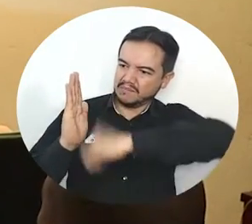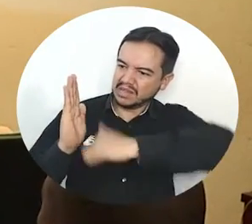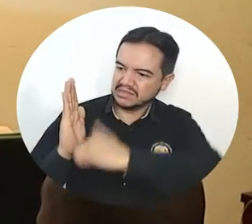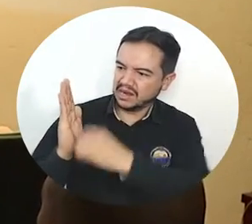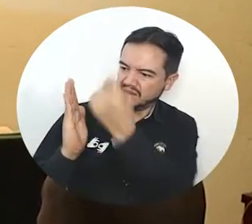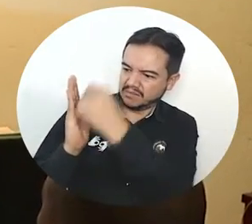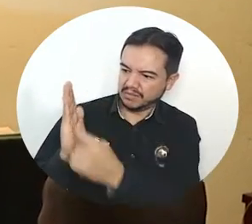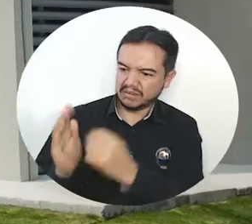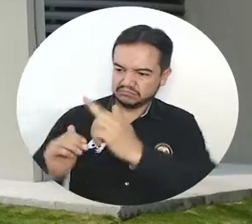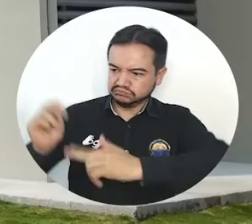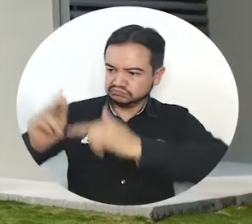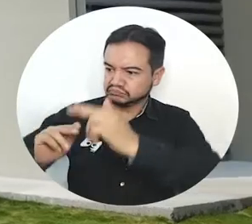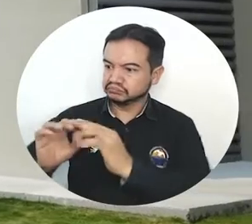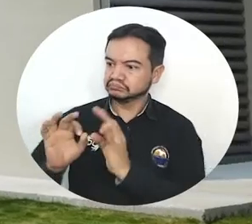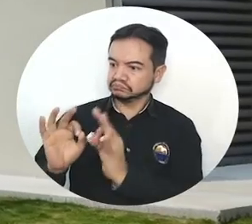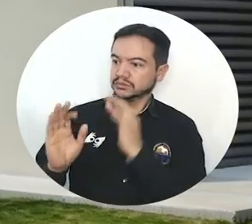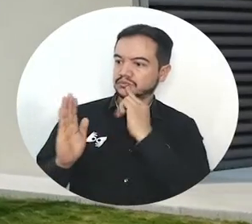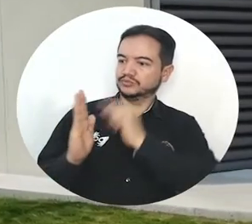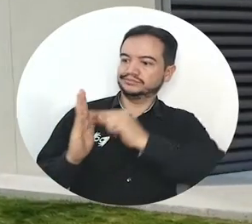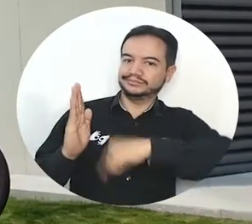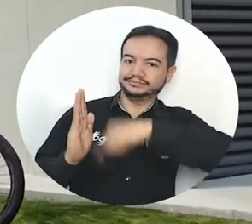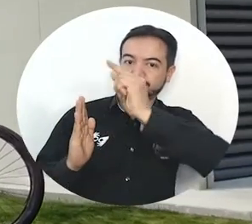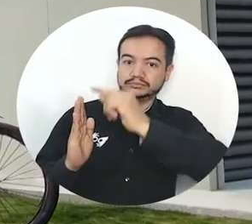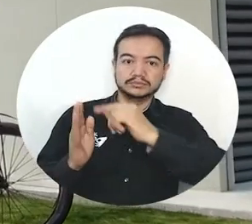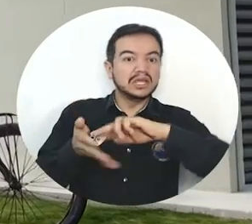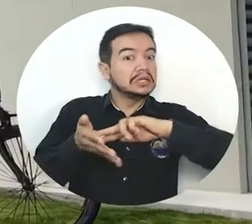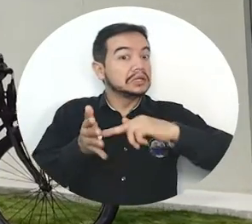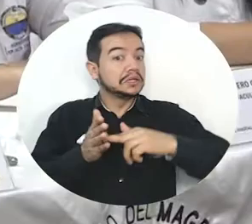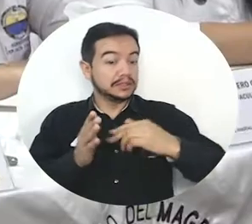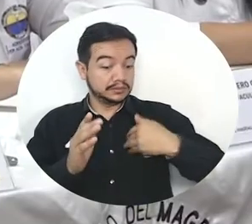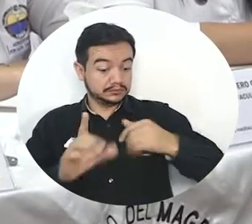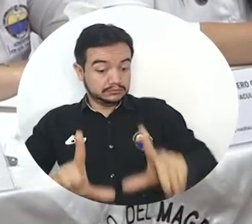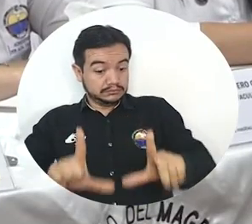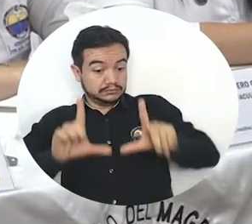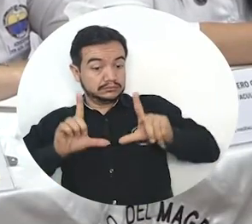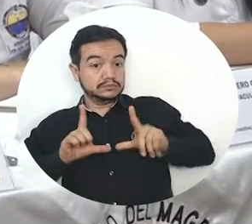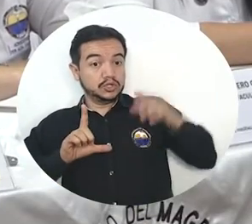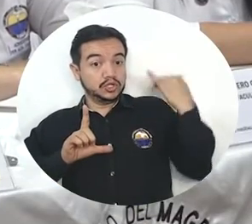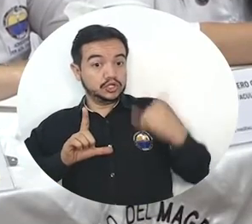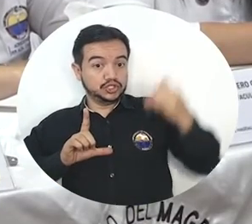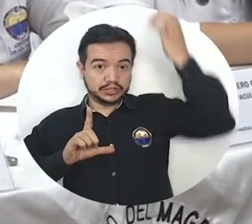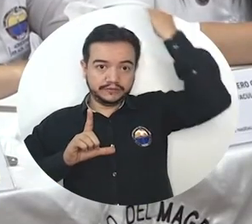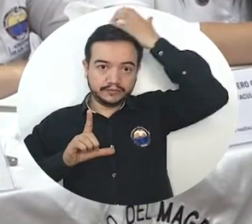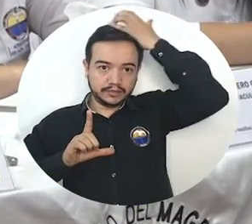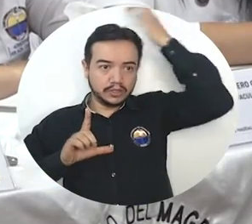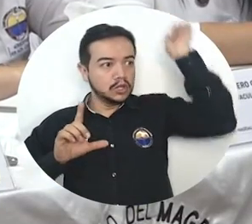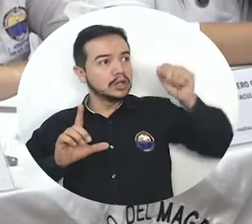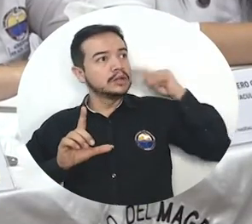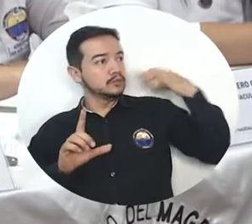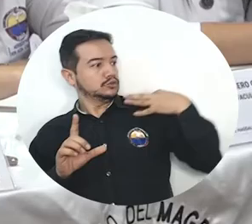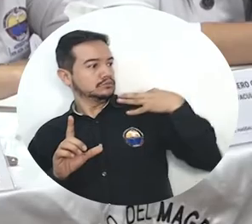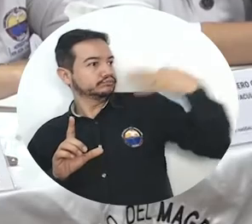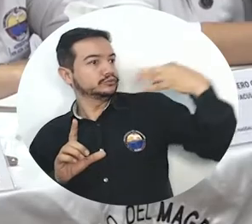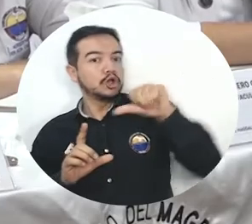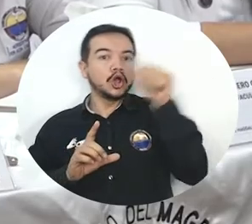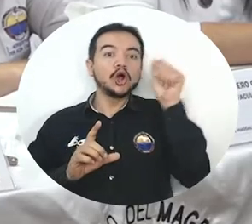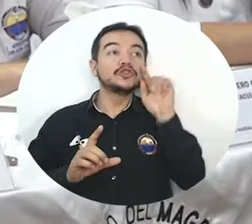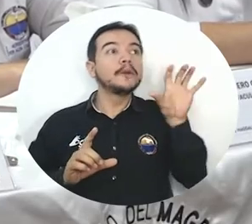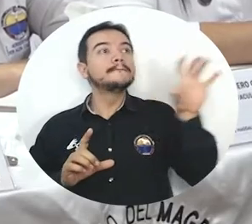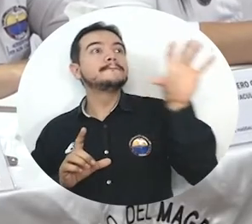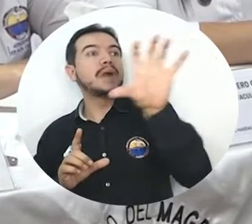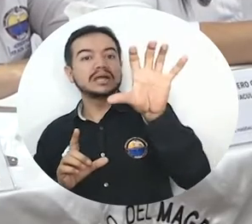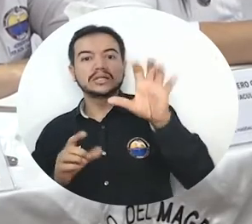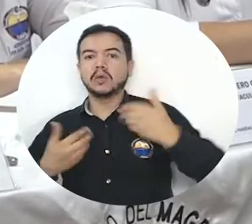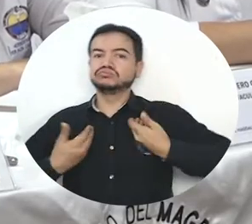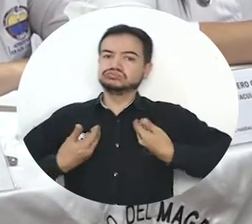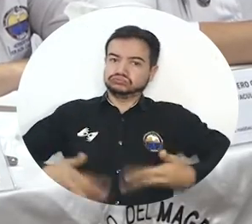comunidad universitaria y la infraestructura. Un egresado de enfermería va a ser rápidamente con valioso título para irse a ser enfermero